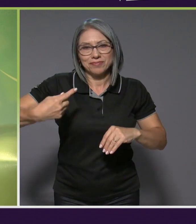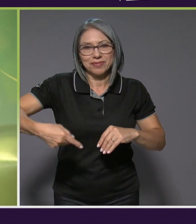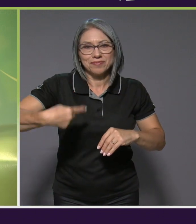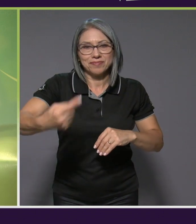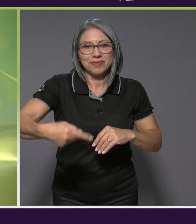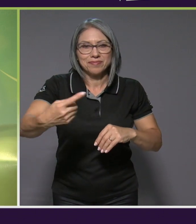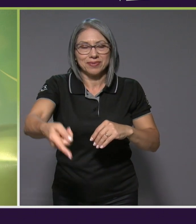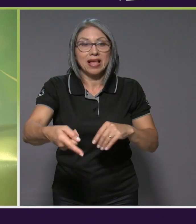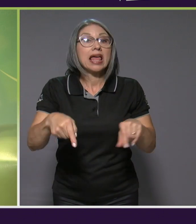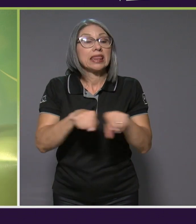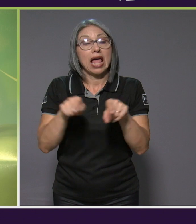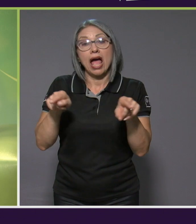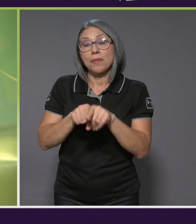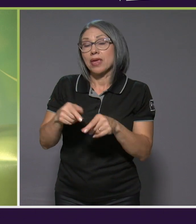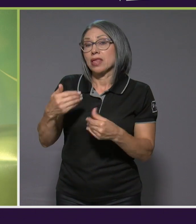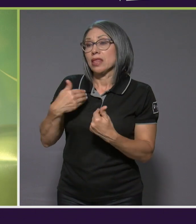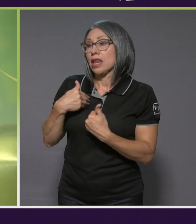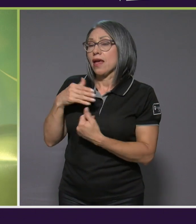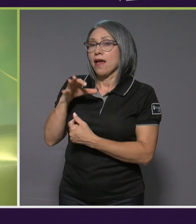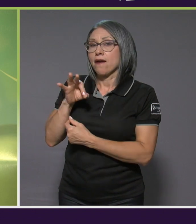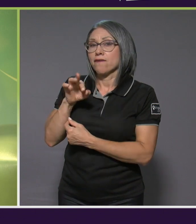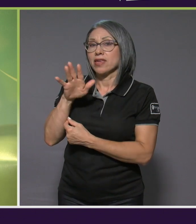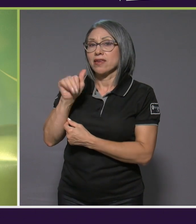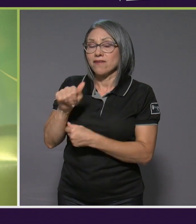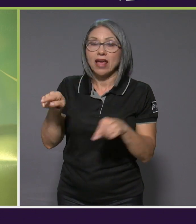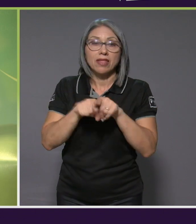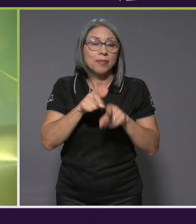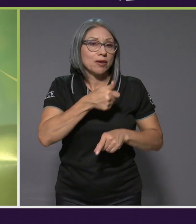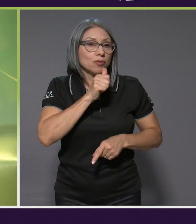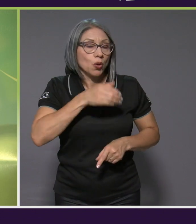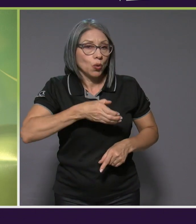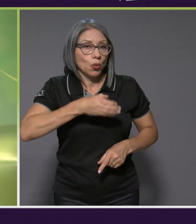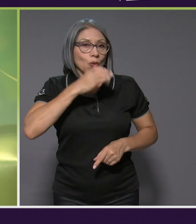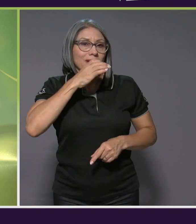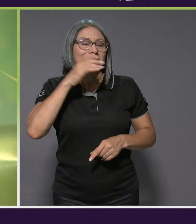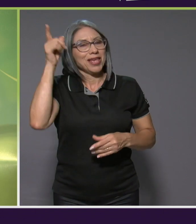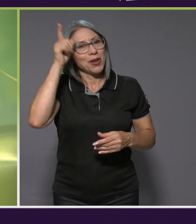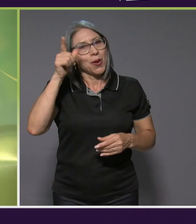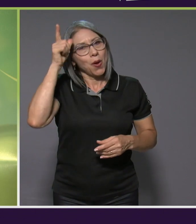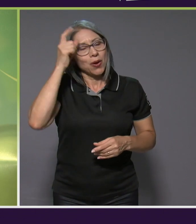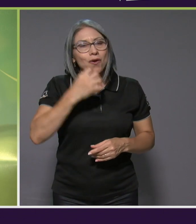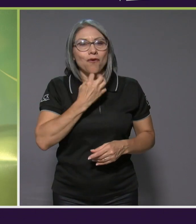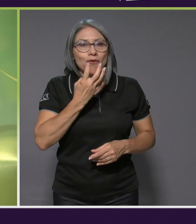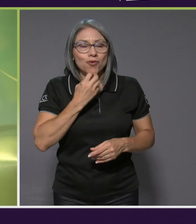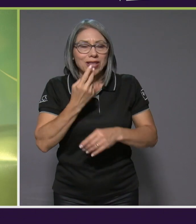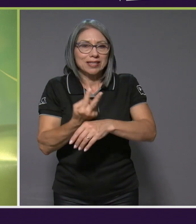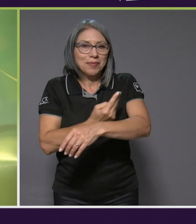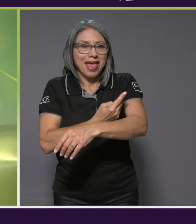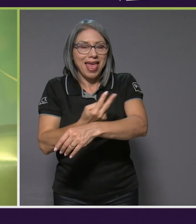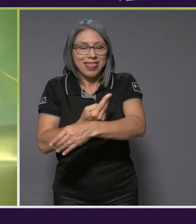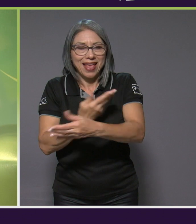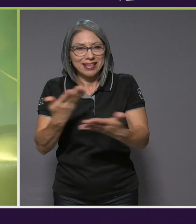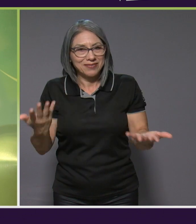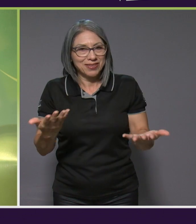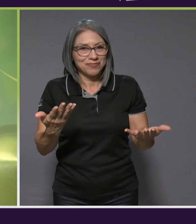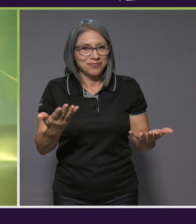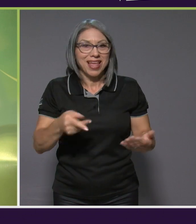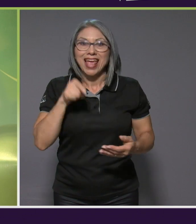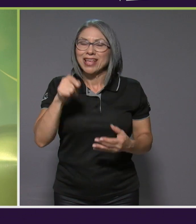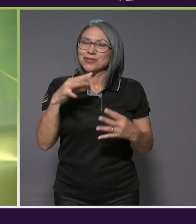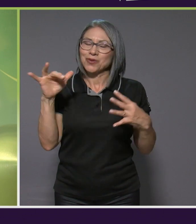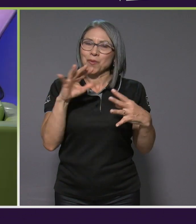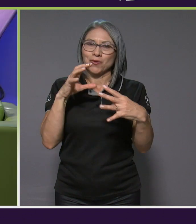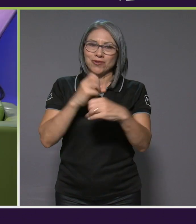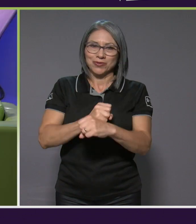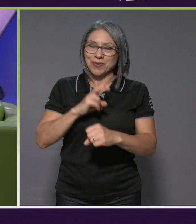el tema de la fibra, de la hidratación, y, pues, por supuesto, consumir frutas, vegetales y verduras. Creo que es como el gran resumen,